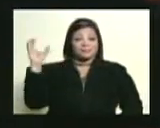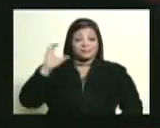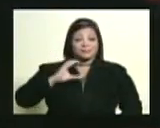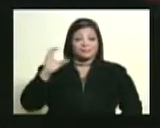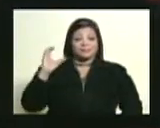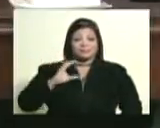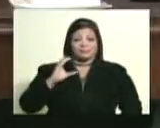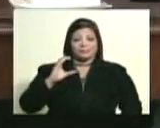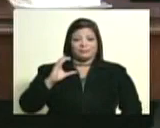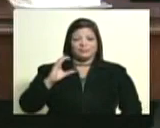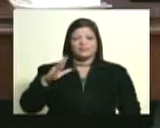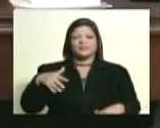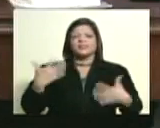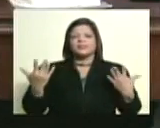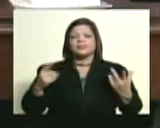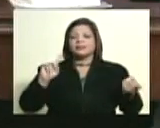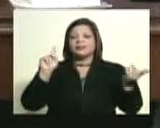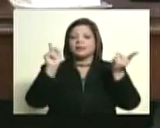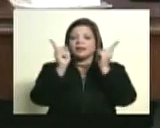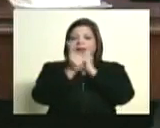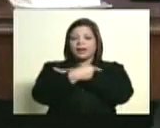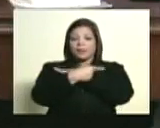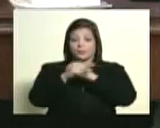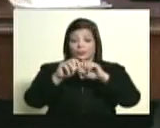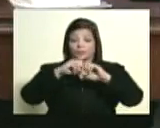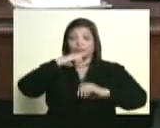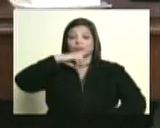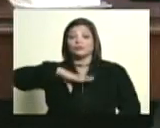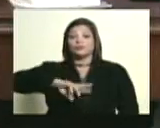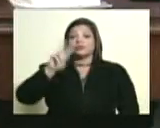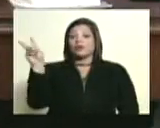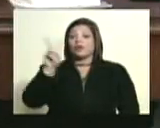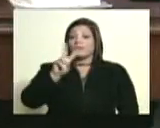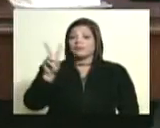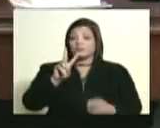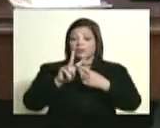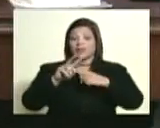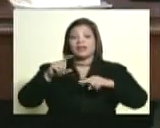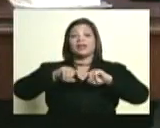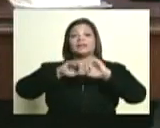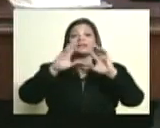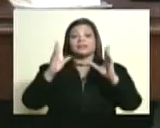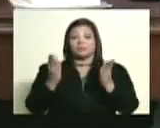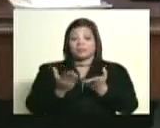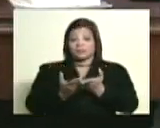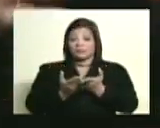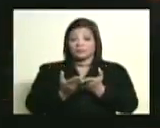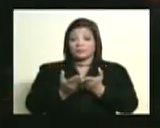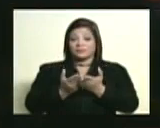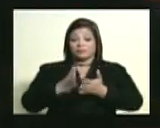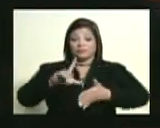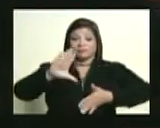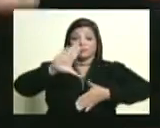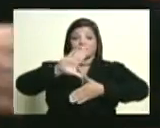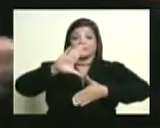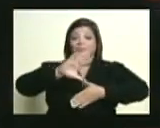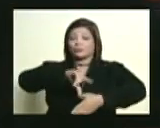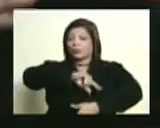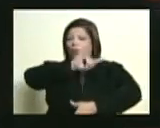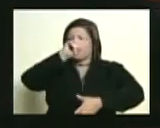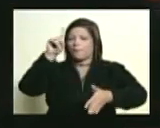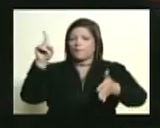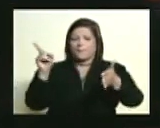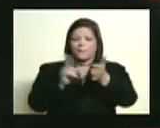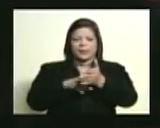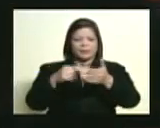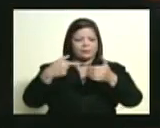Y cambió la historia de la humanidad, no solo la historia de este continente. Agarró este continente, casi todo el continente, y